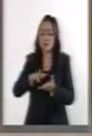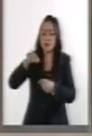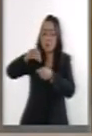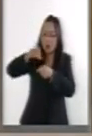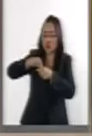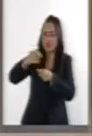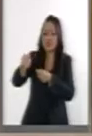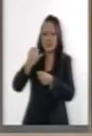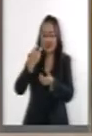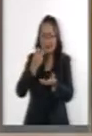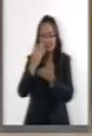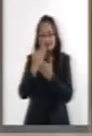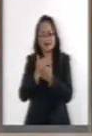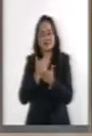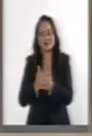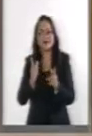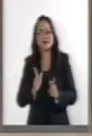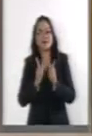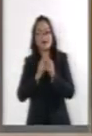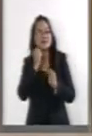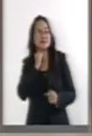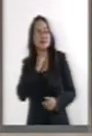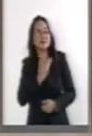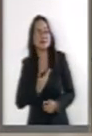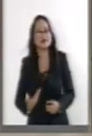de este dictamen. ¿Es cuánto, senador presidente?